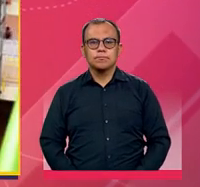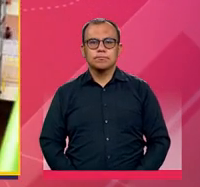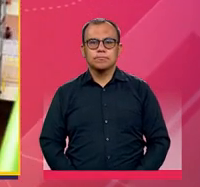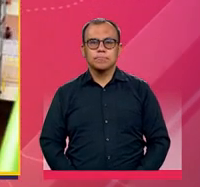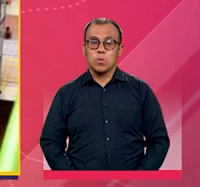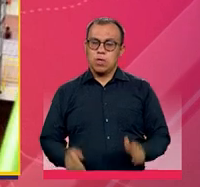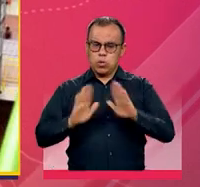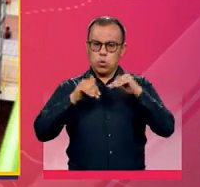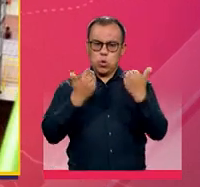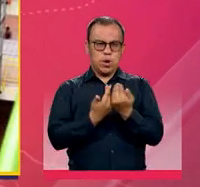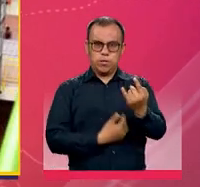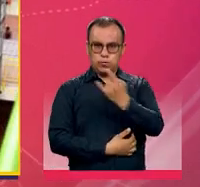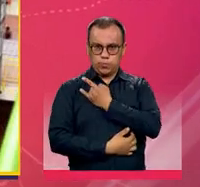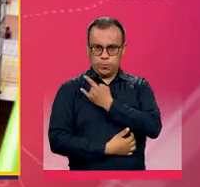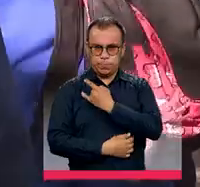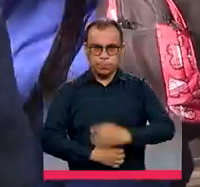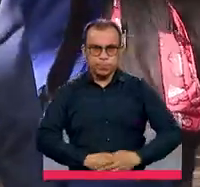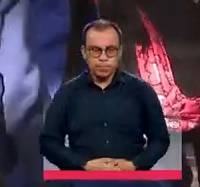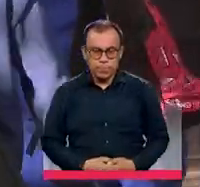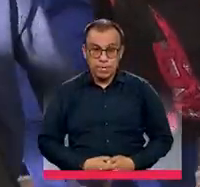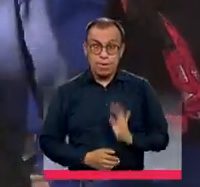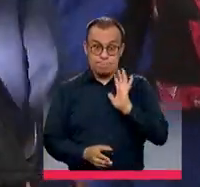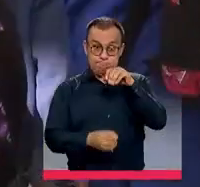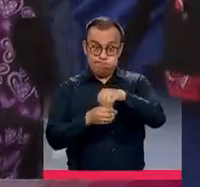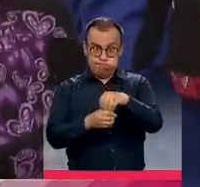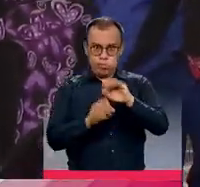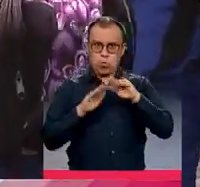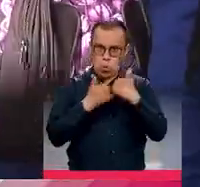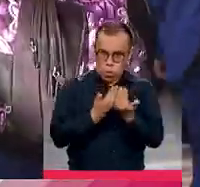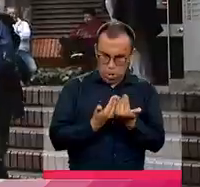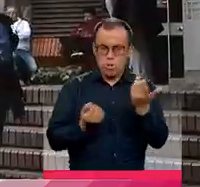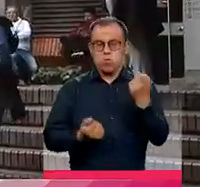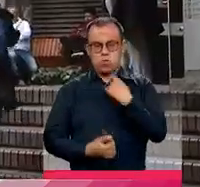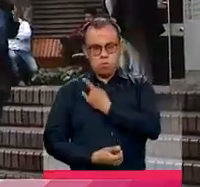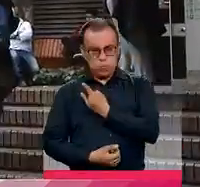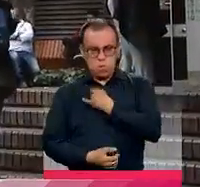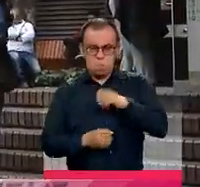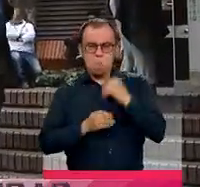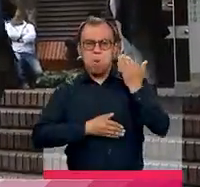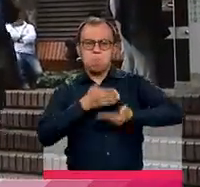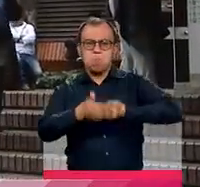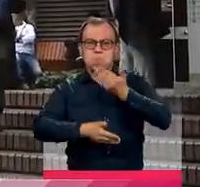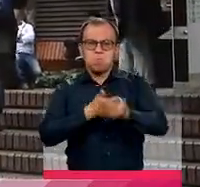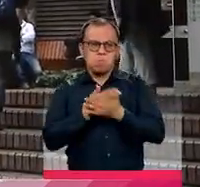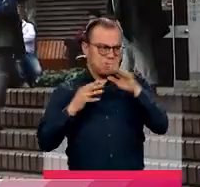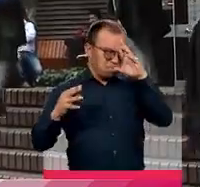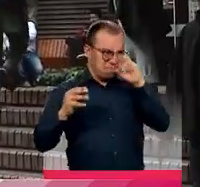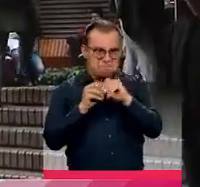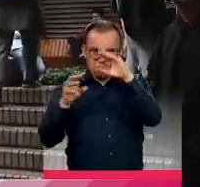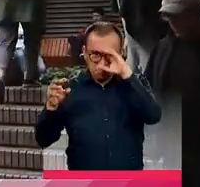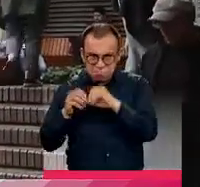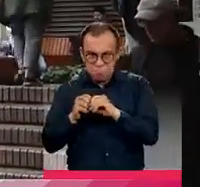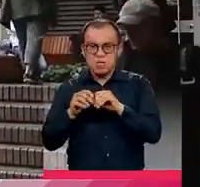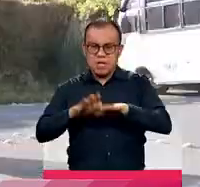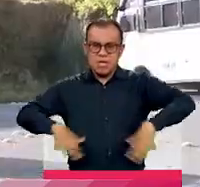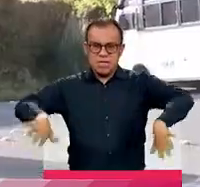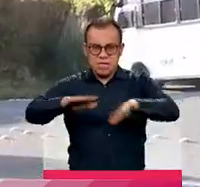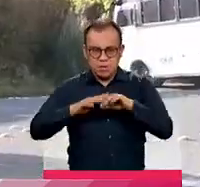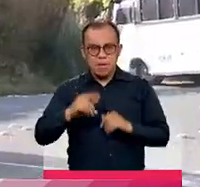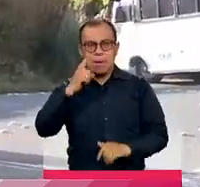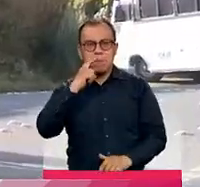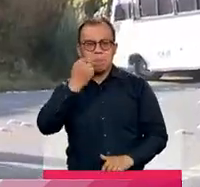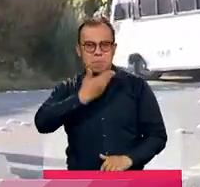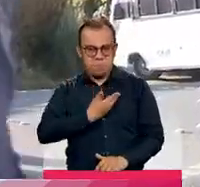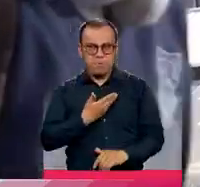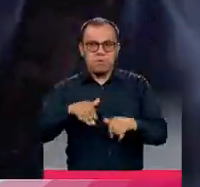Colegios y universidades Al interior de los colegios y las universidades comenzará un proceso de concertación entre los establecimientos y los padres de